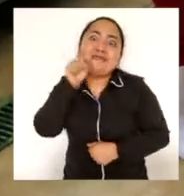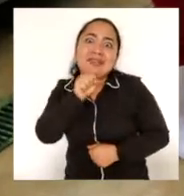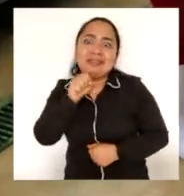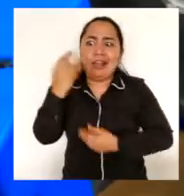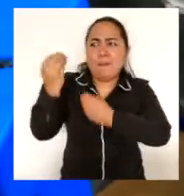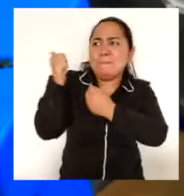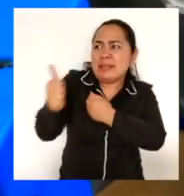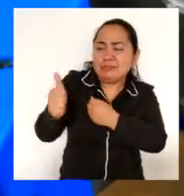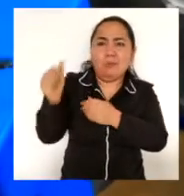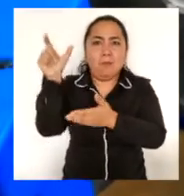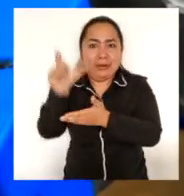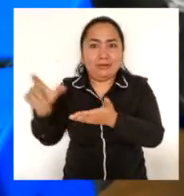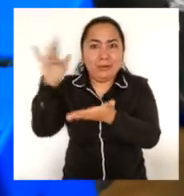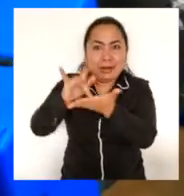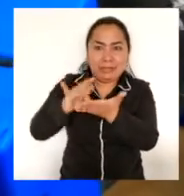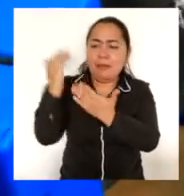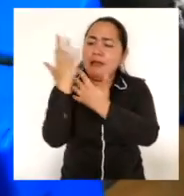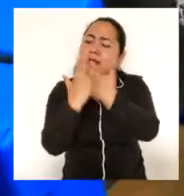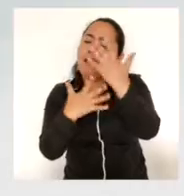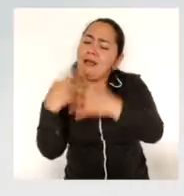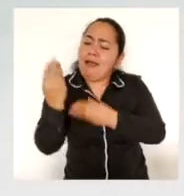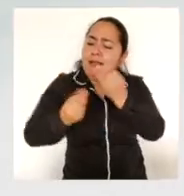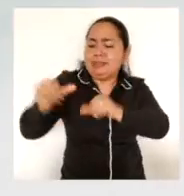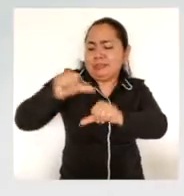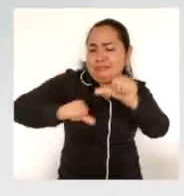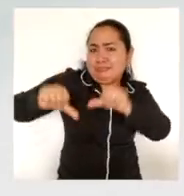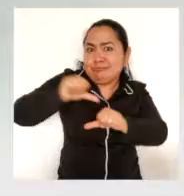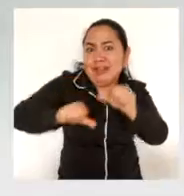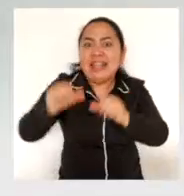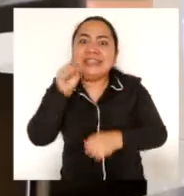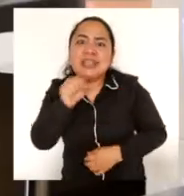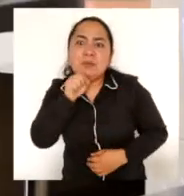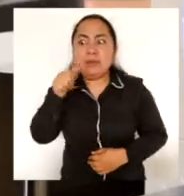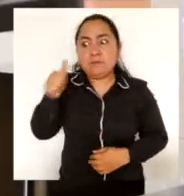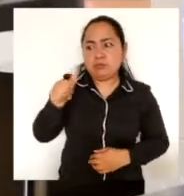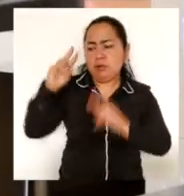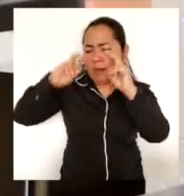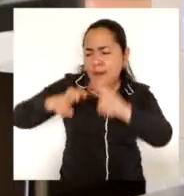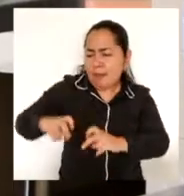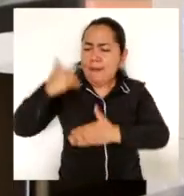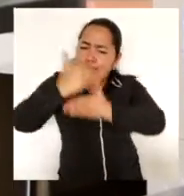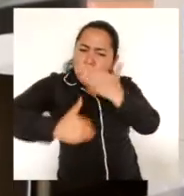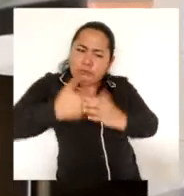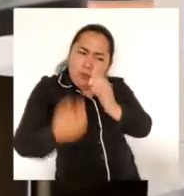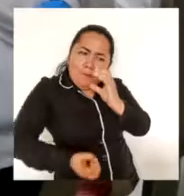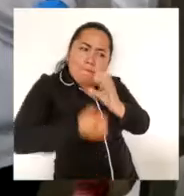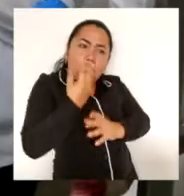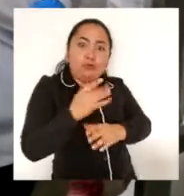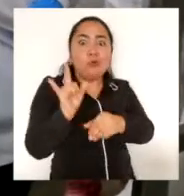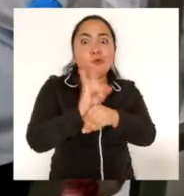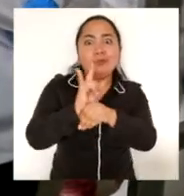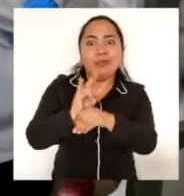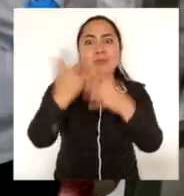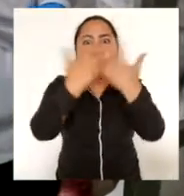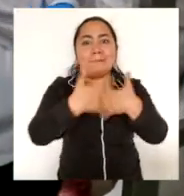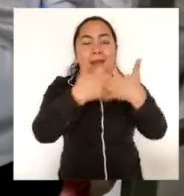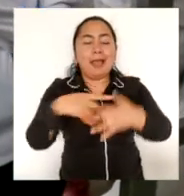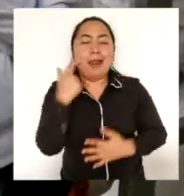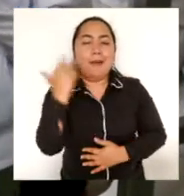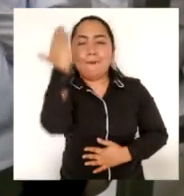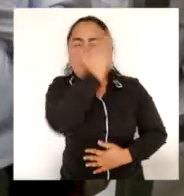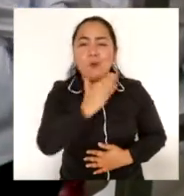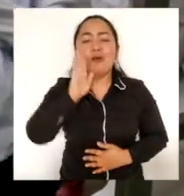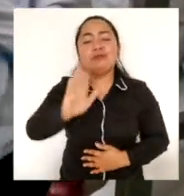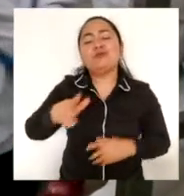tuvieron la oportunidad de obtener cerveza artesanal a través del estudio y la identificación del proceso productivo, empleando la maquinaria a escala